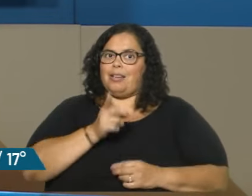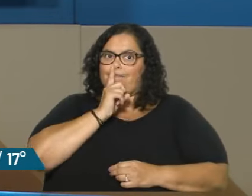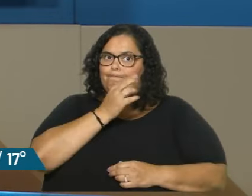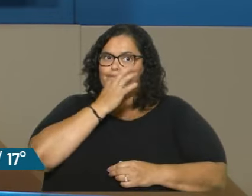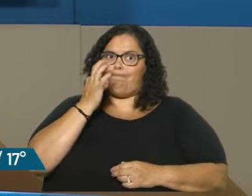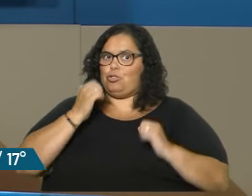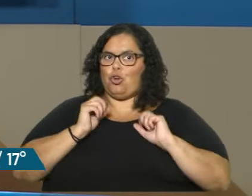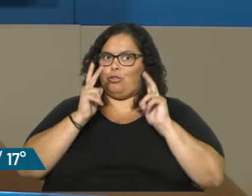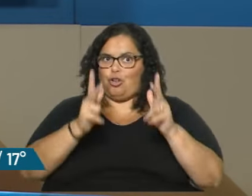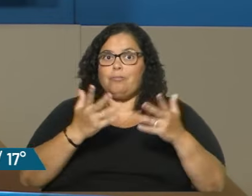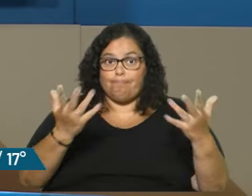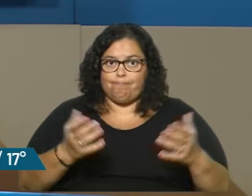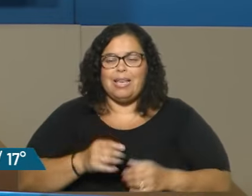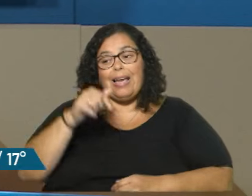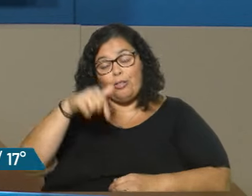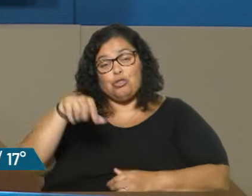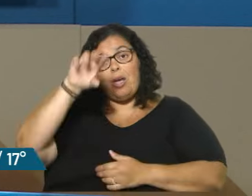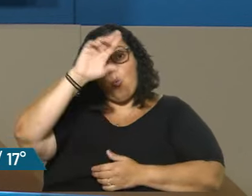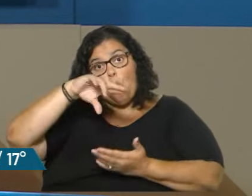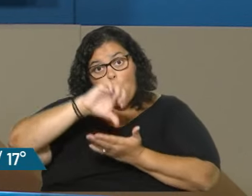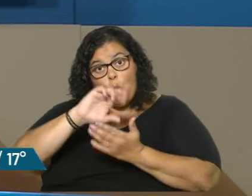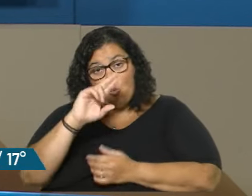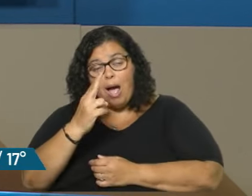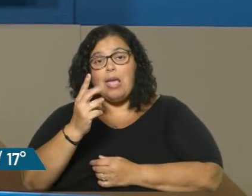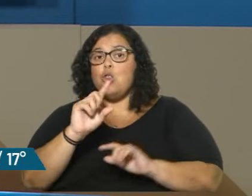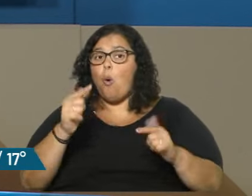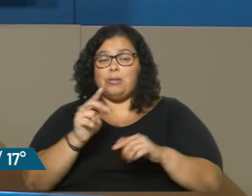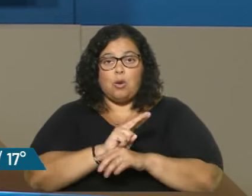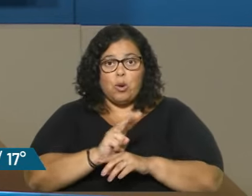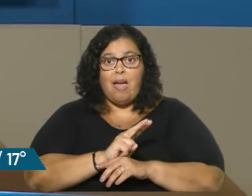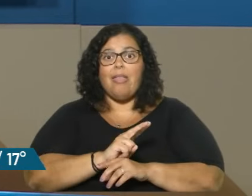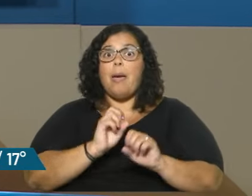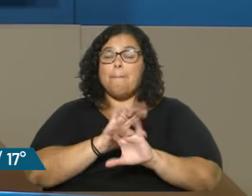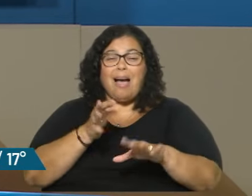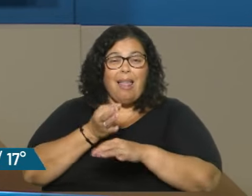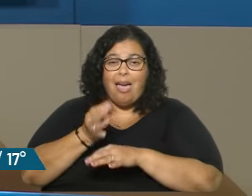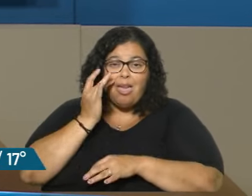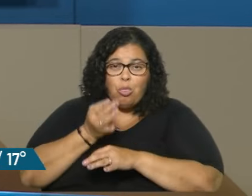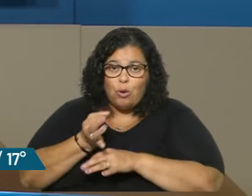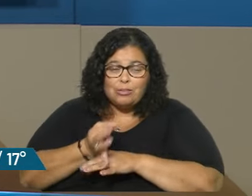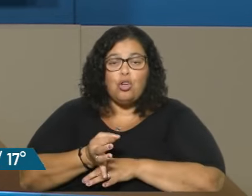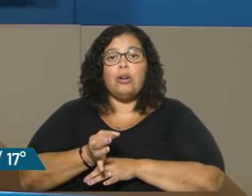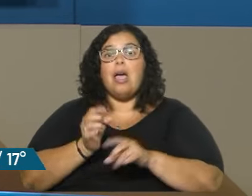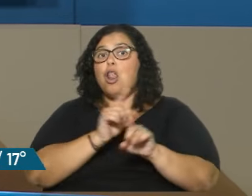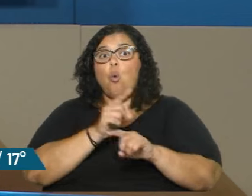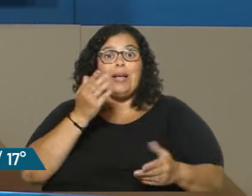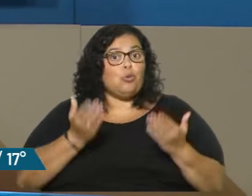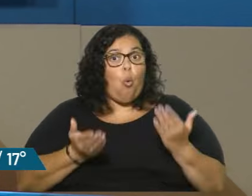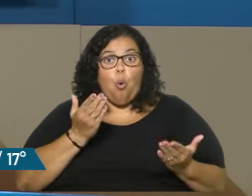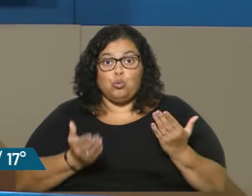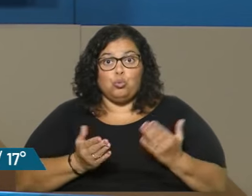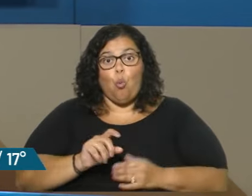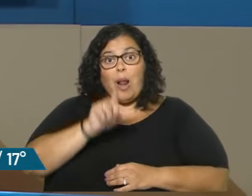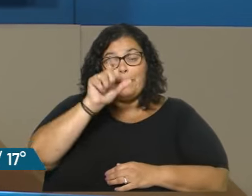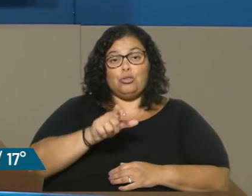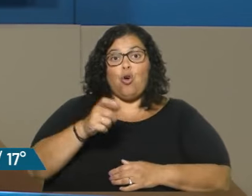Y bueno, es un país inseguro, mal educado, injusto, porque una persona que traficó 4 toneladas y